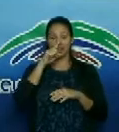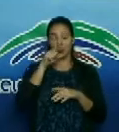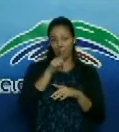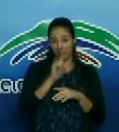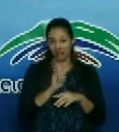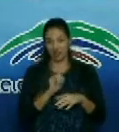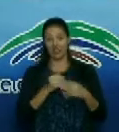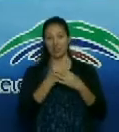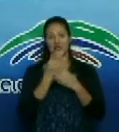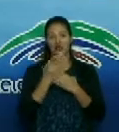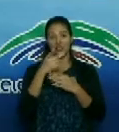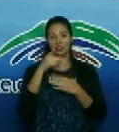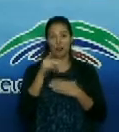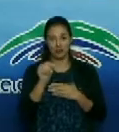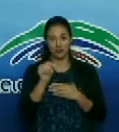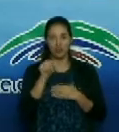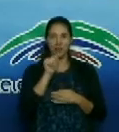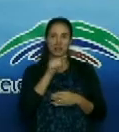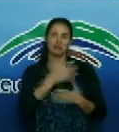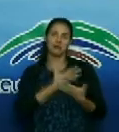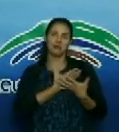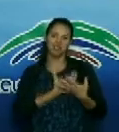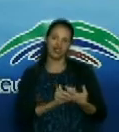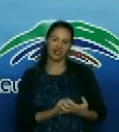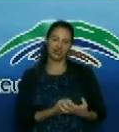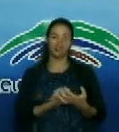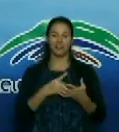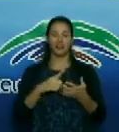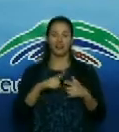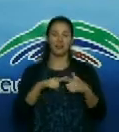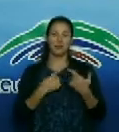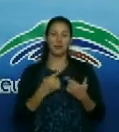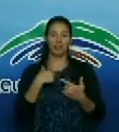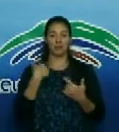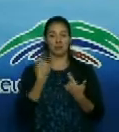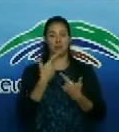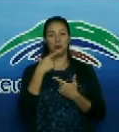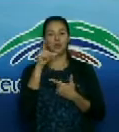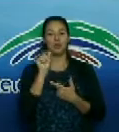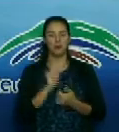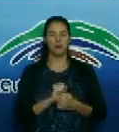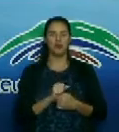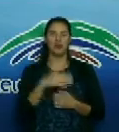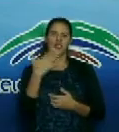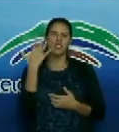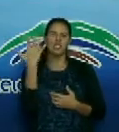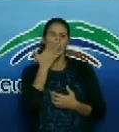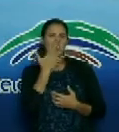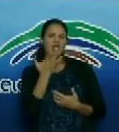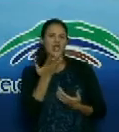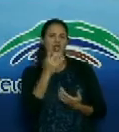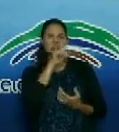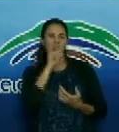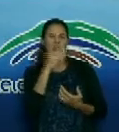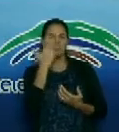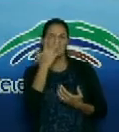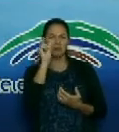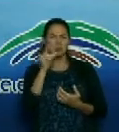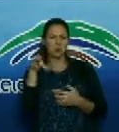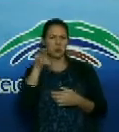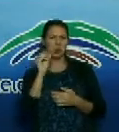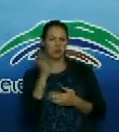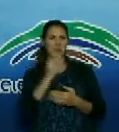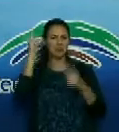entonces ellos como que sentían nostalgia porque nosotros ya nos retirábamos y nos decían bueno ¿cuáles son los compañeros que van a venir ahora? no, no no se